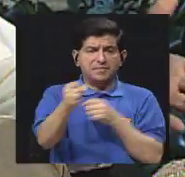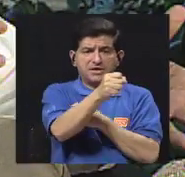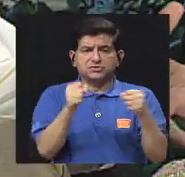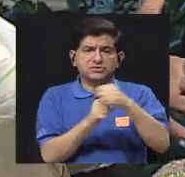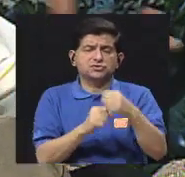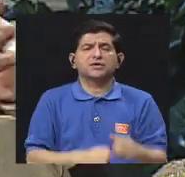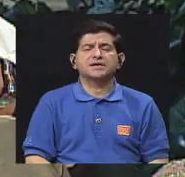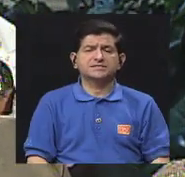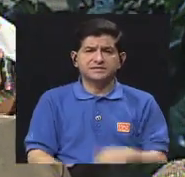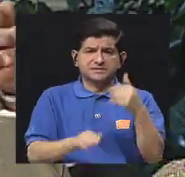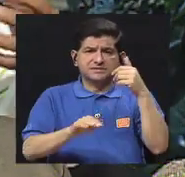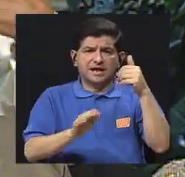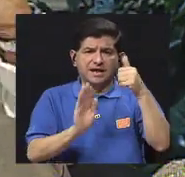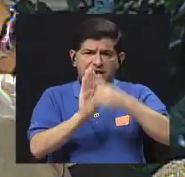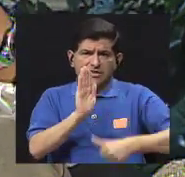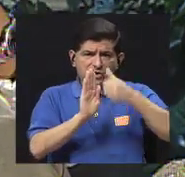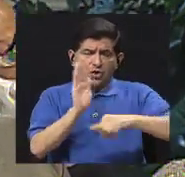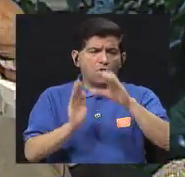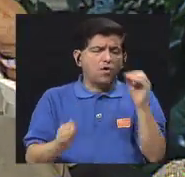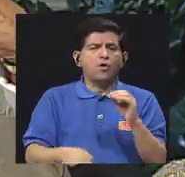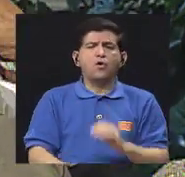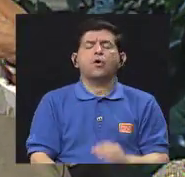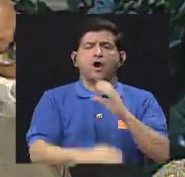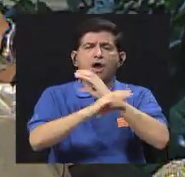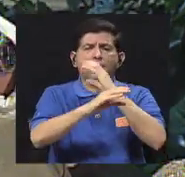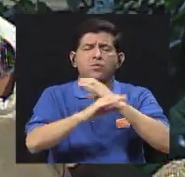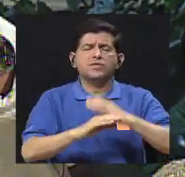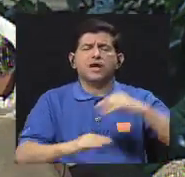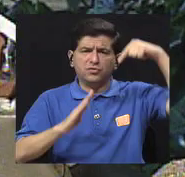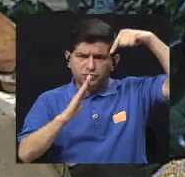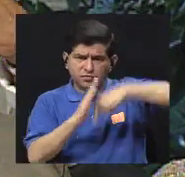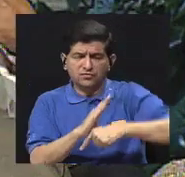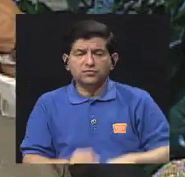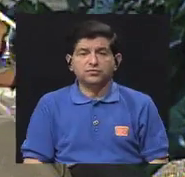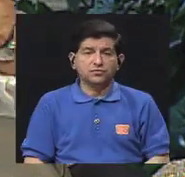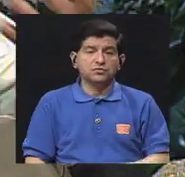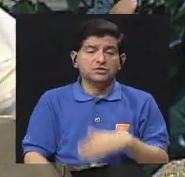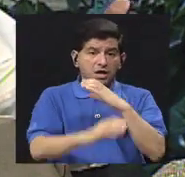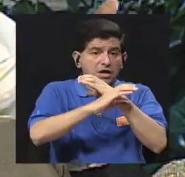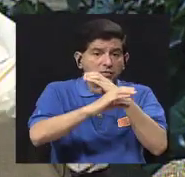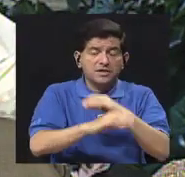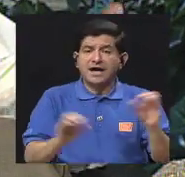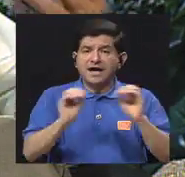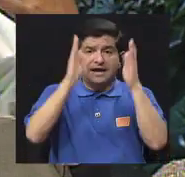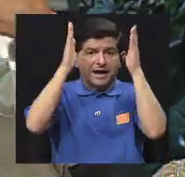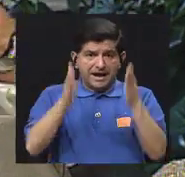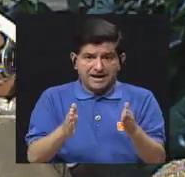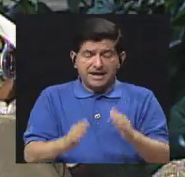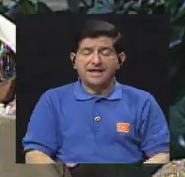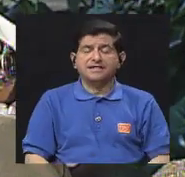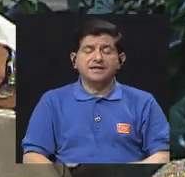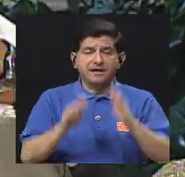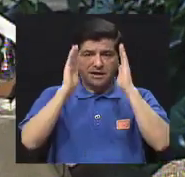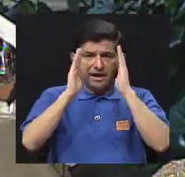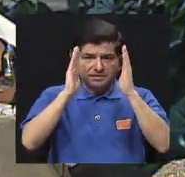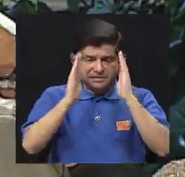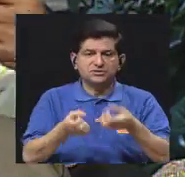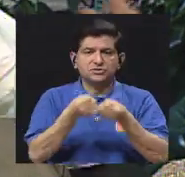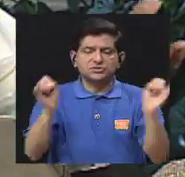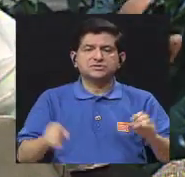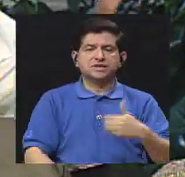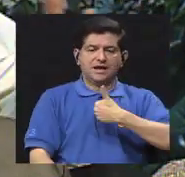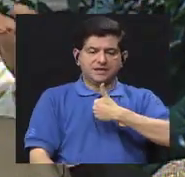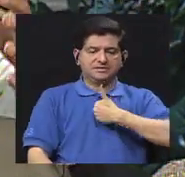sala de operaciones o en cuidados intensivos, pero especialmente cuidarse ellos mismos, porque usted no puede atender a nadie si no se cuida a usted y